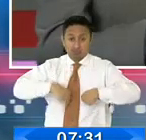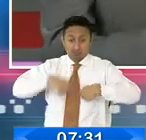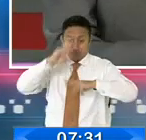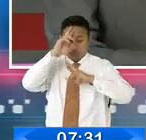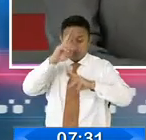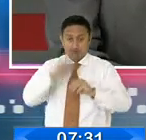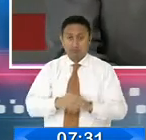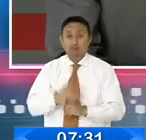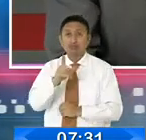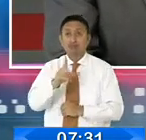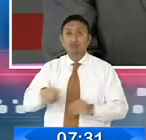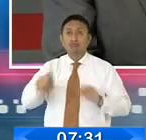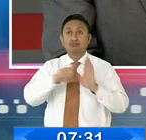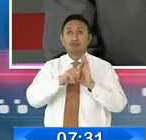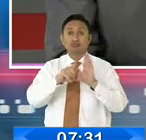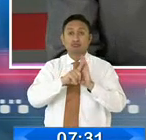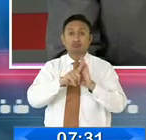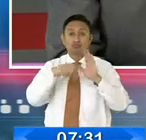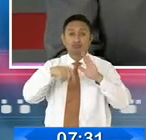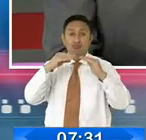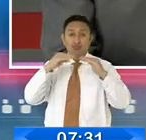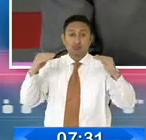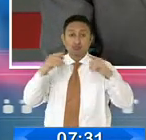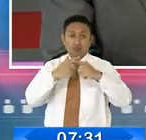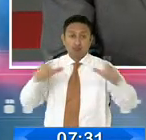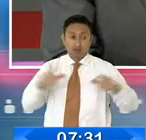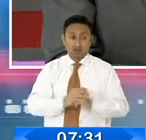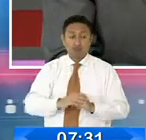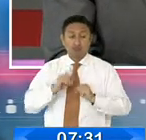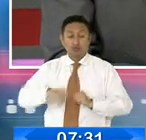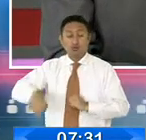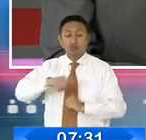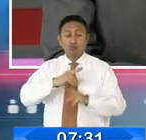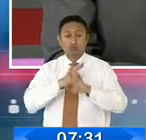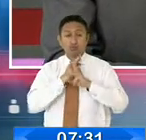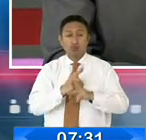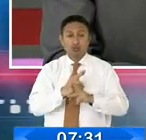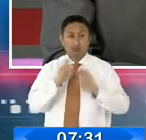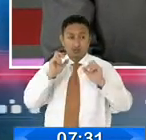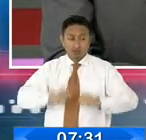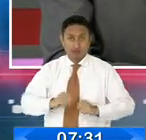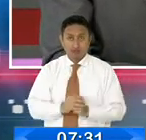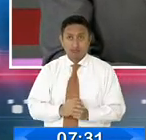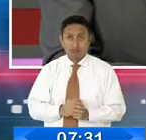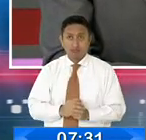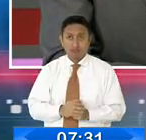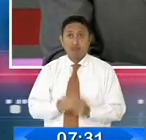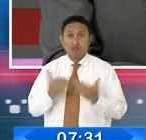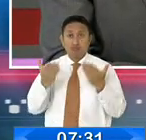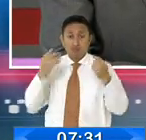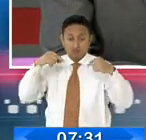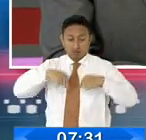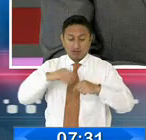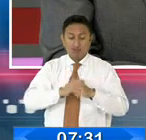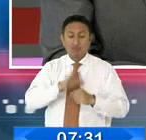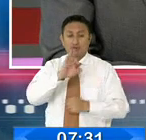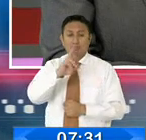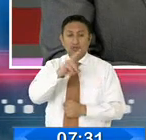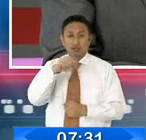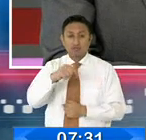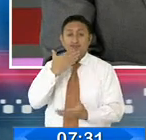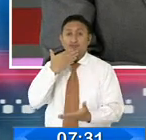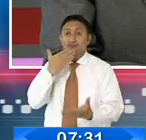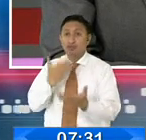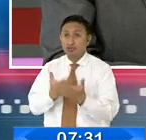dice la libertad en un país democrático, la réplica que tiene que ser de una manera como lo hacemos acá en Televicentro, le quiero